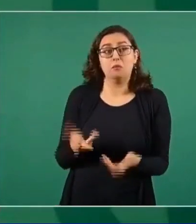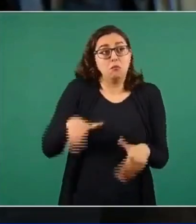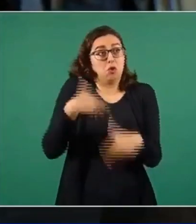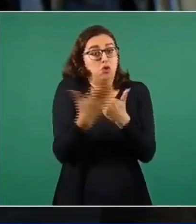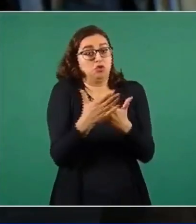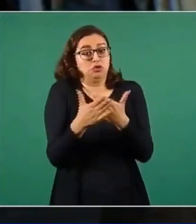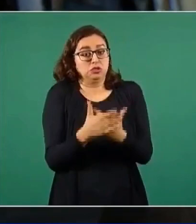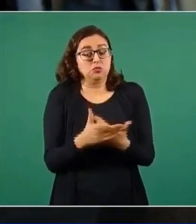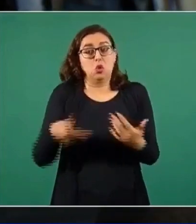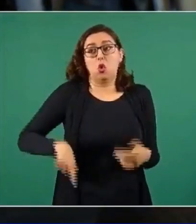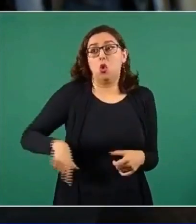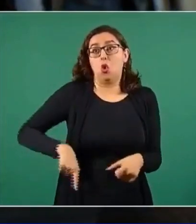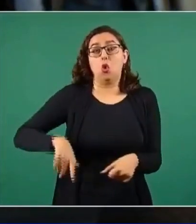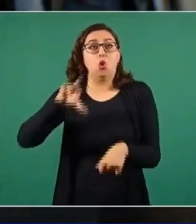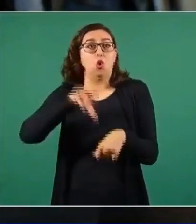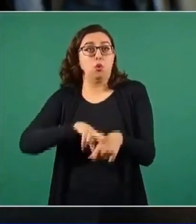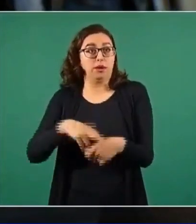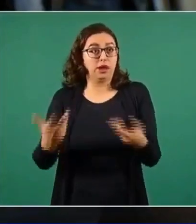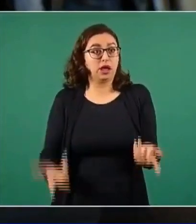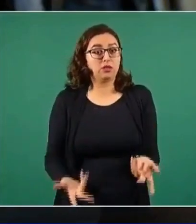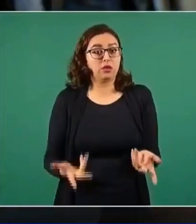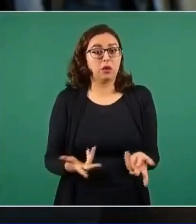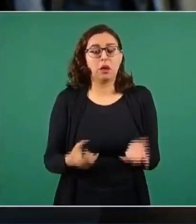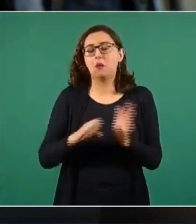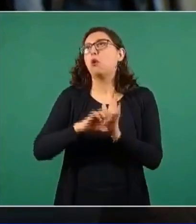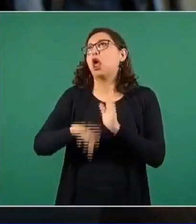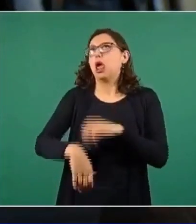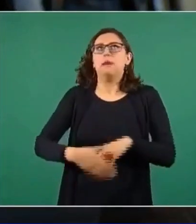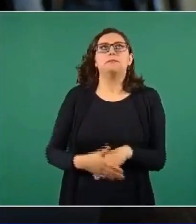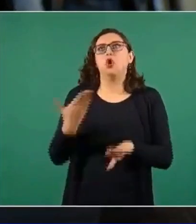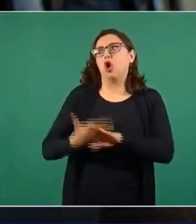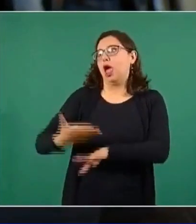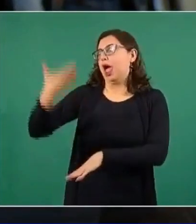gobernadora llegó dándole una notaría a un panista.